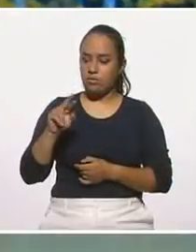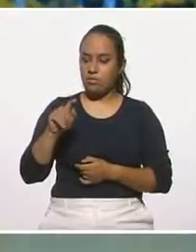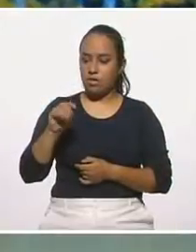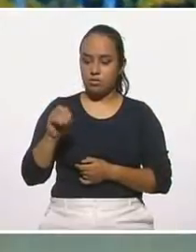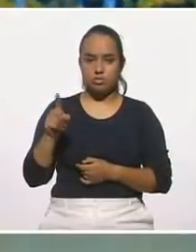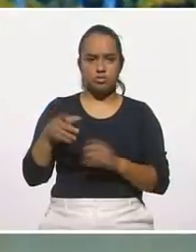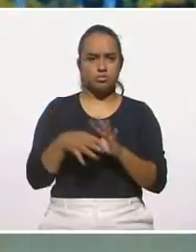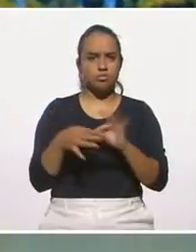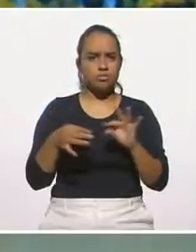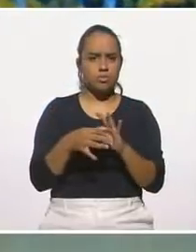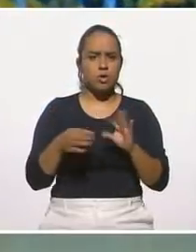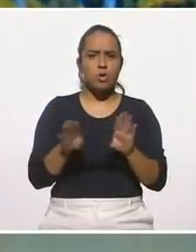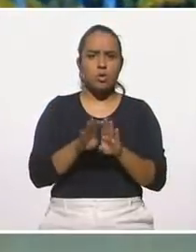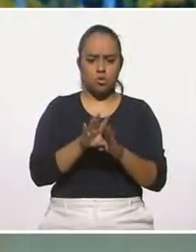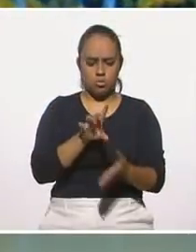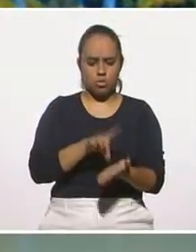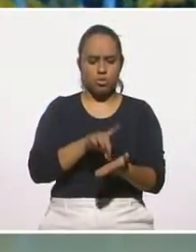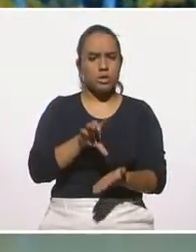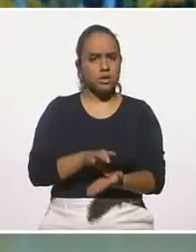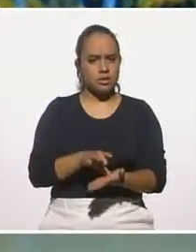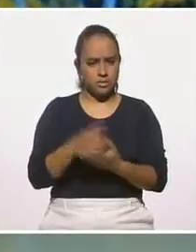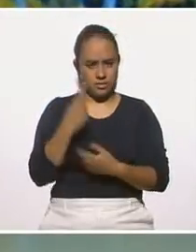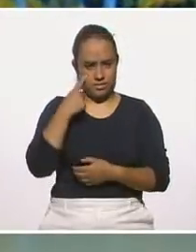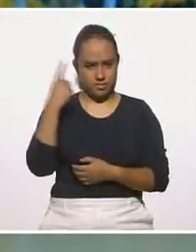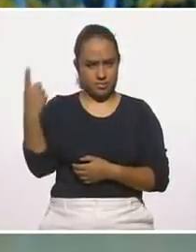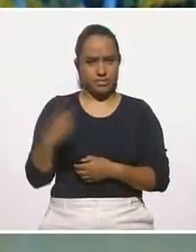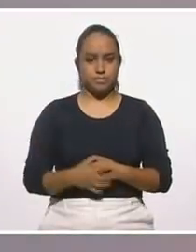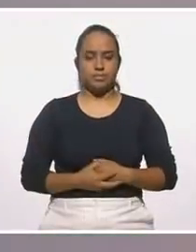sobre discapacidad. Vamos a verlo.